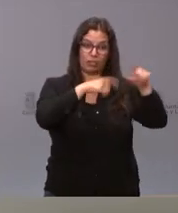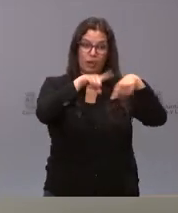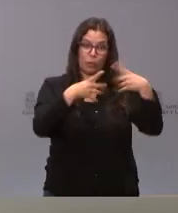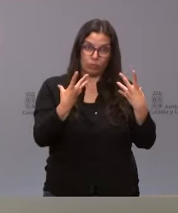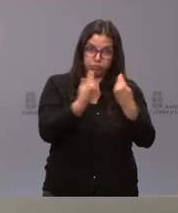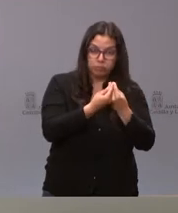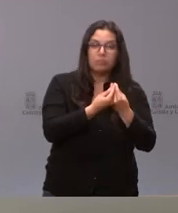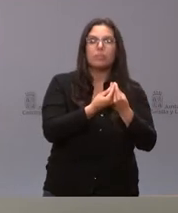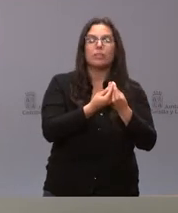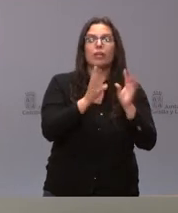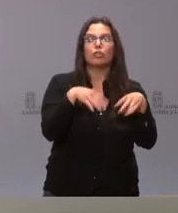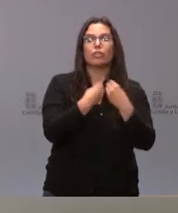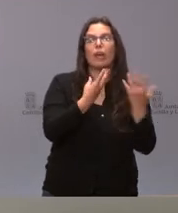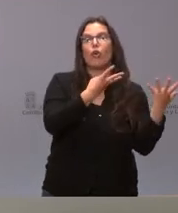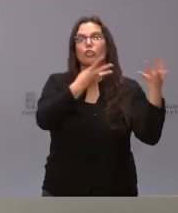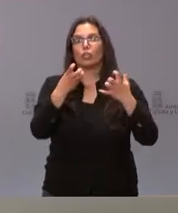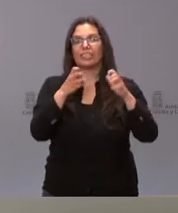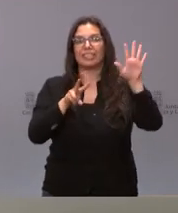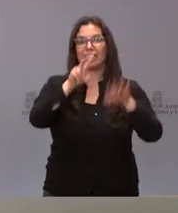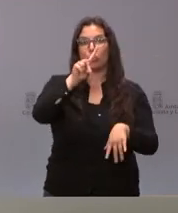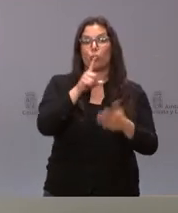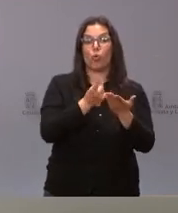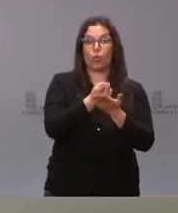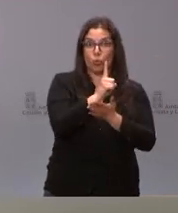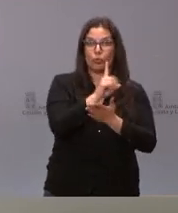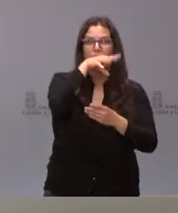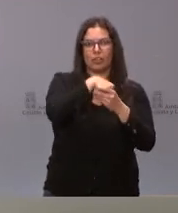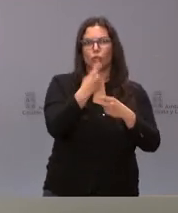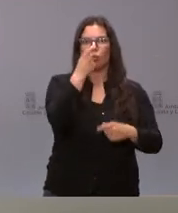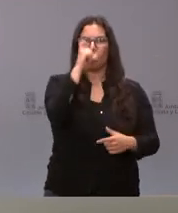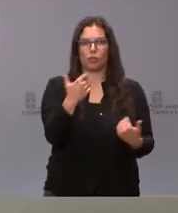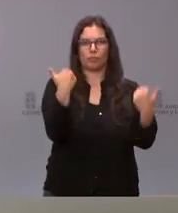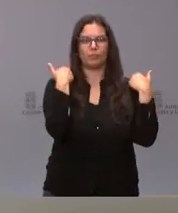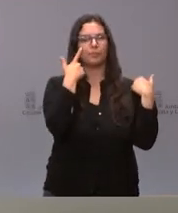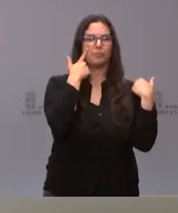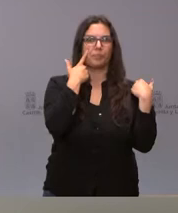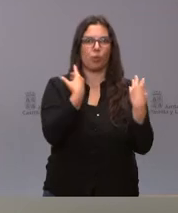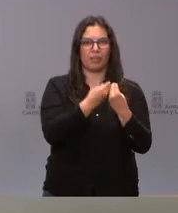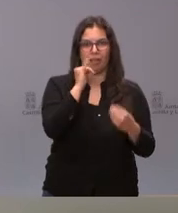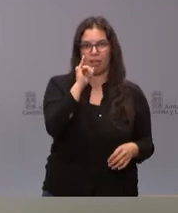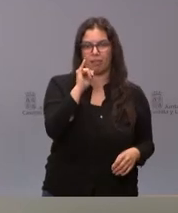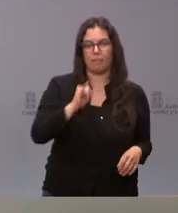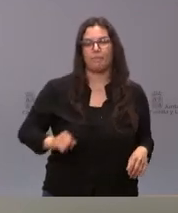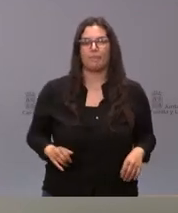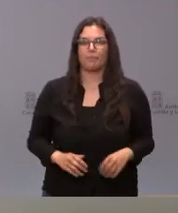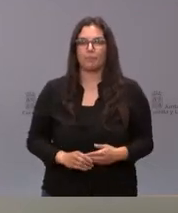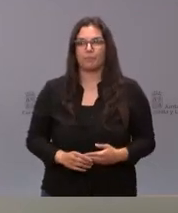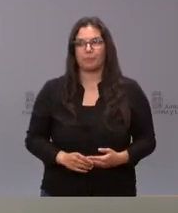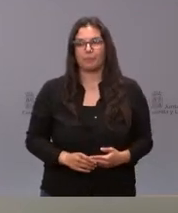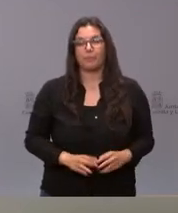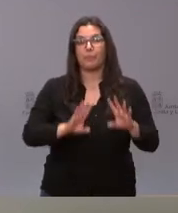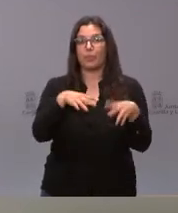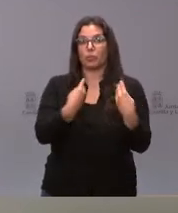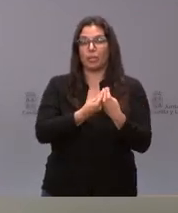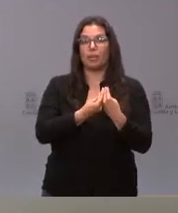total de 871 rutas de transporte escolar y con un total